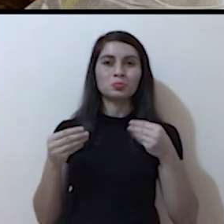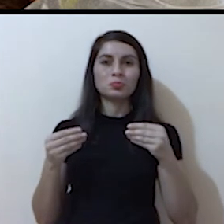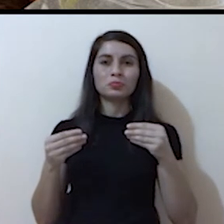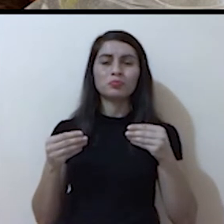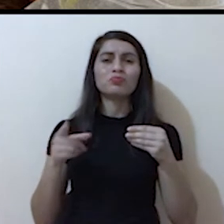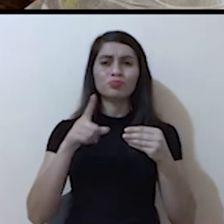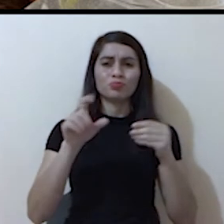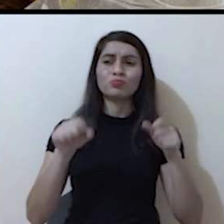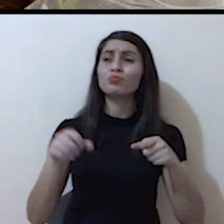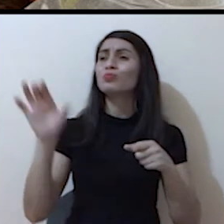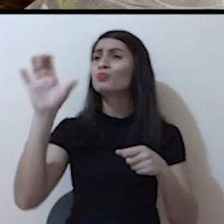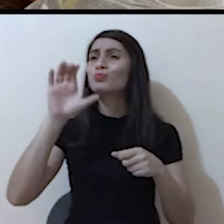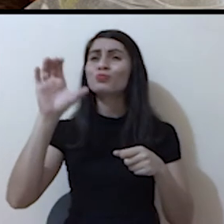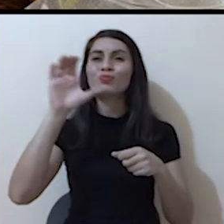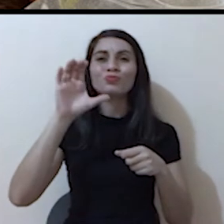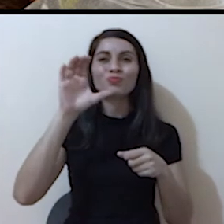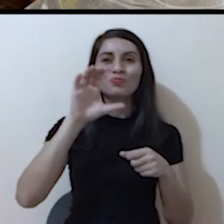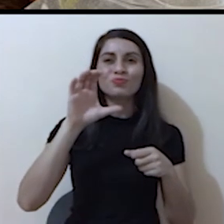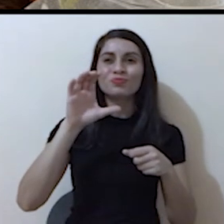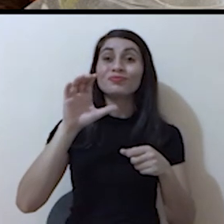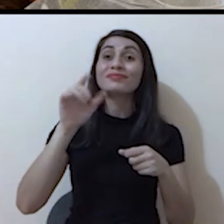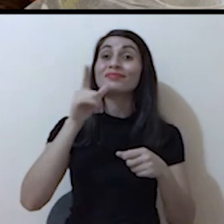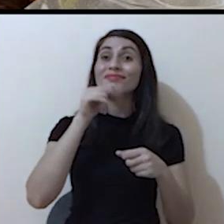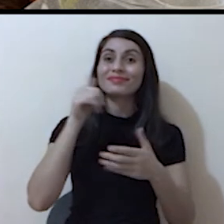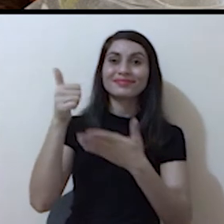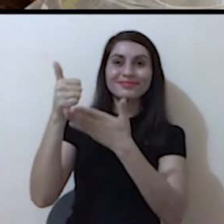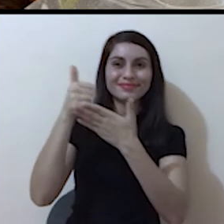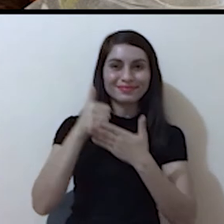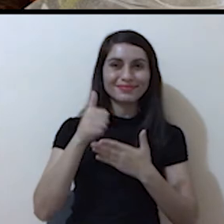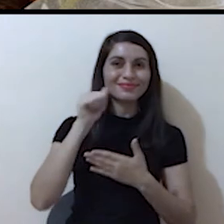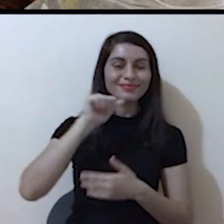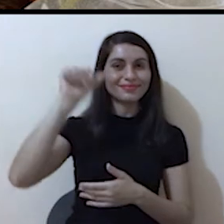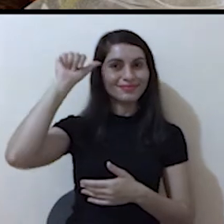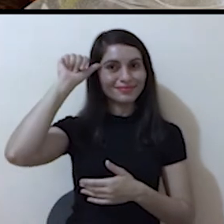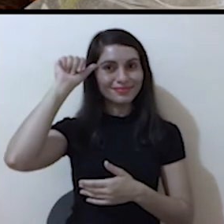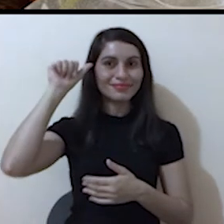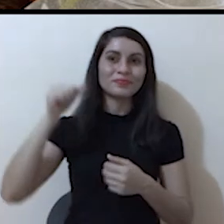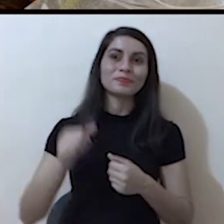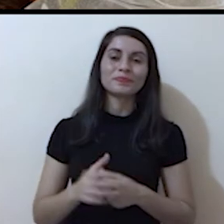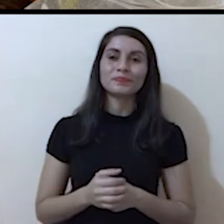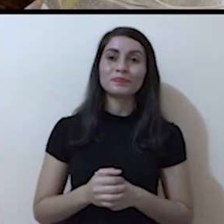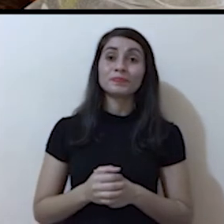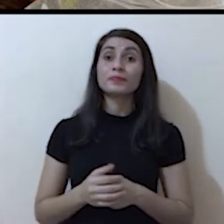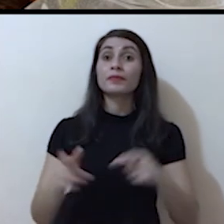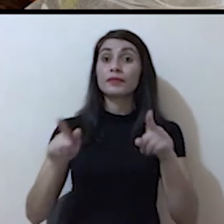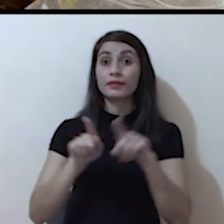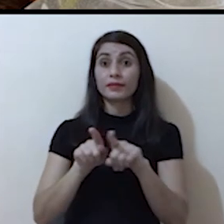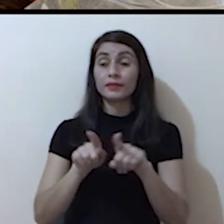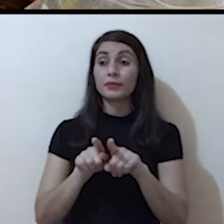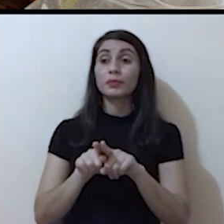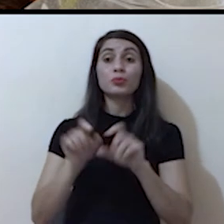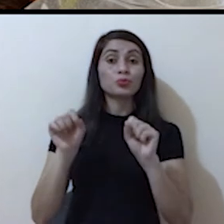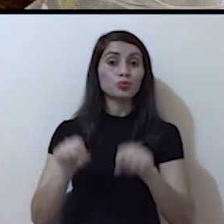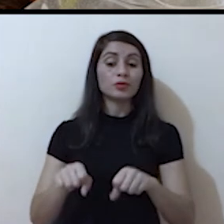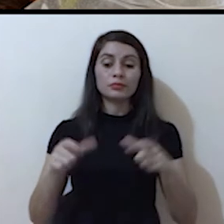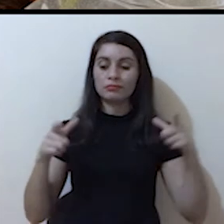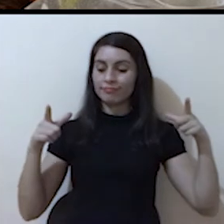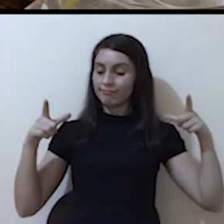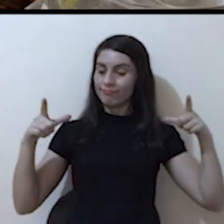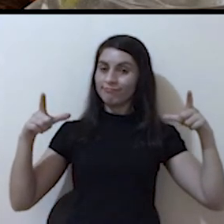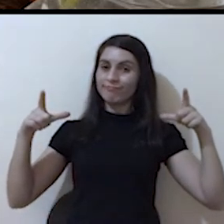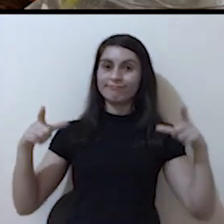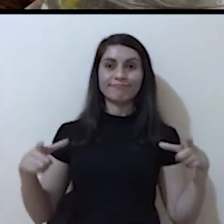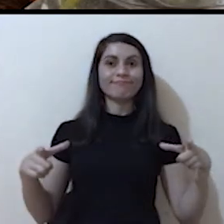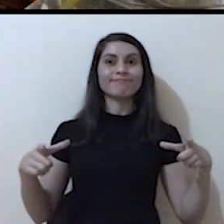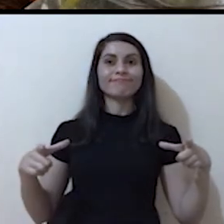o de vidrio, siempre con la ayuda de un adulto. Tiene que ser lo suficientemente grande